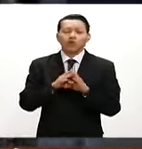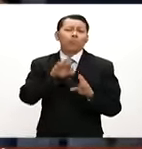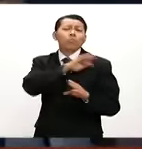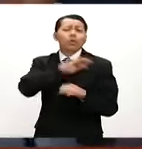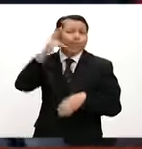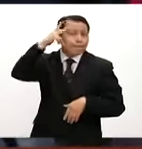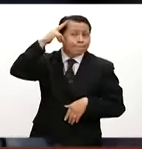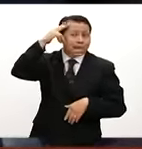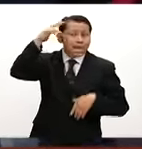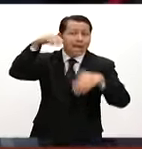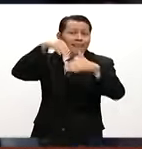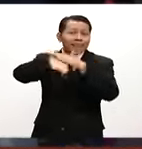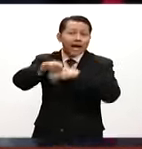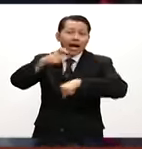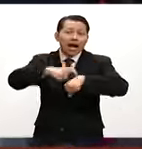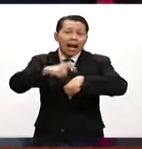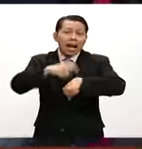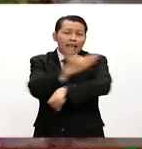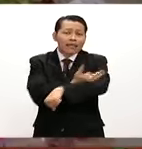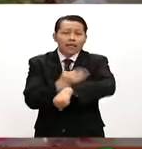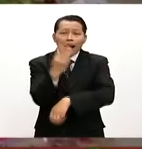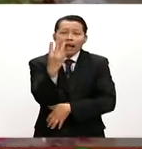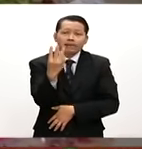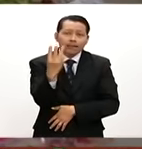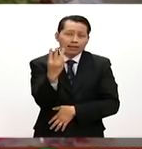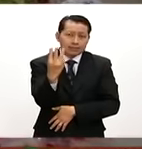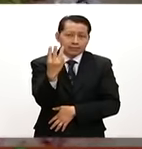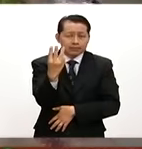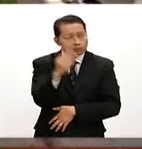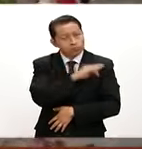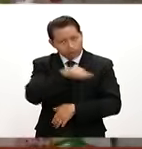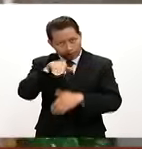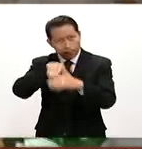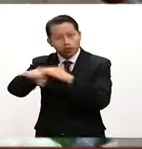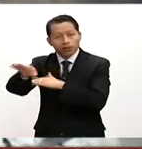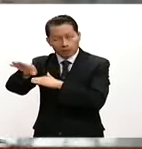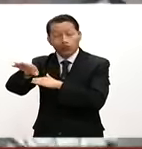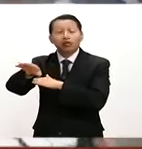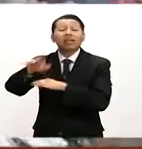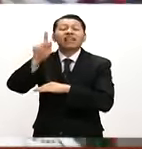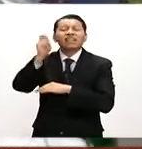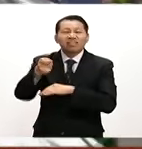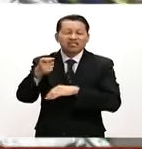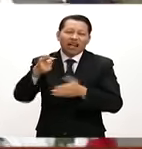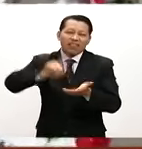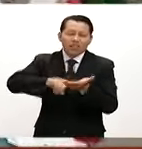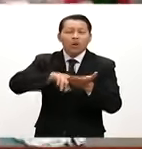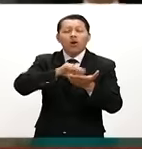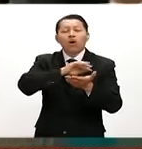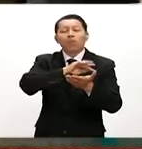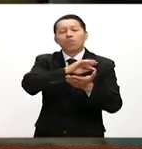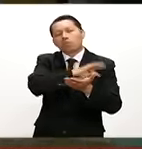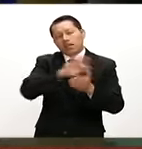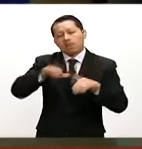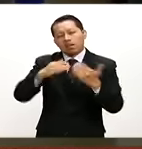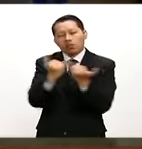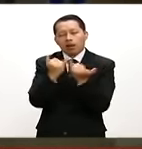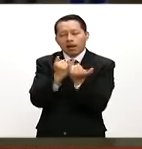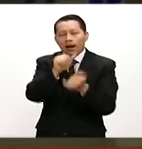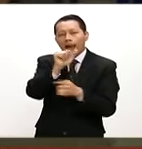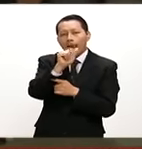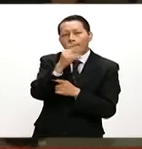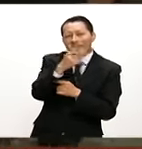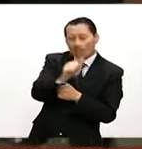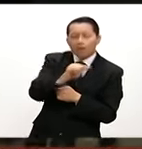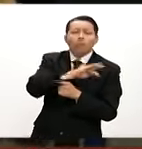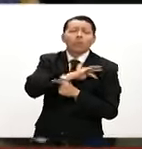a permitir a partir de las 3 de la tarde. Se prevé que monten 12 pantallas, por ejemplo, en la Alameda y dos más en el